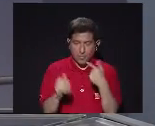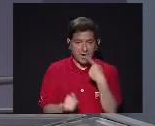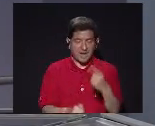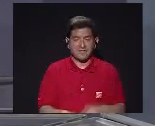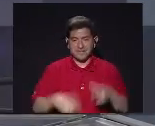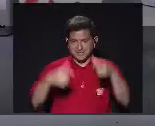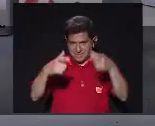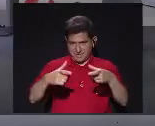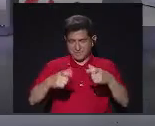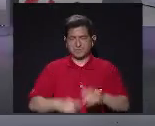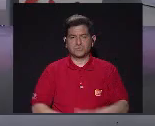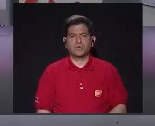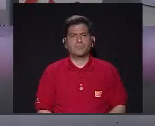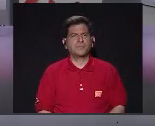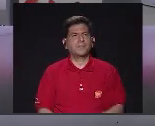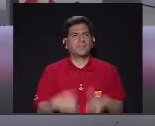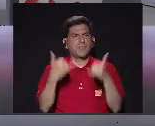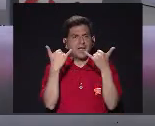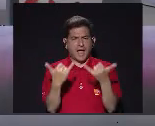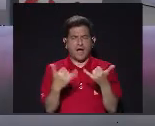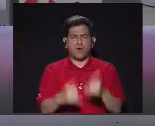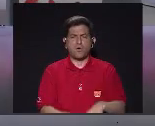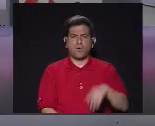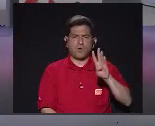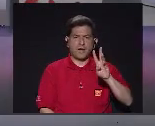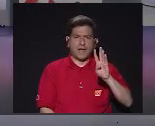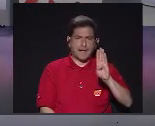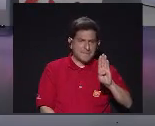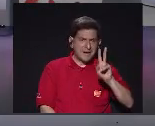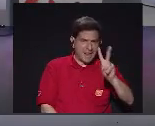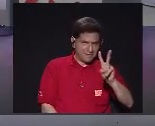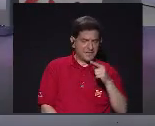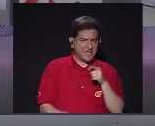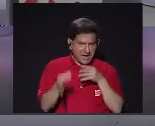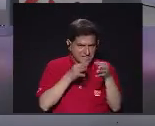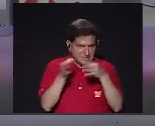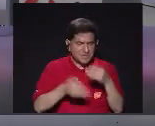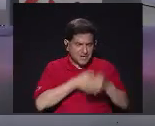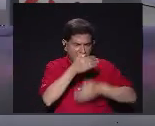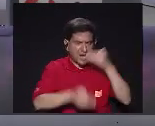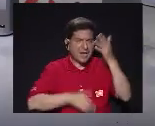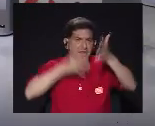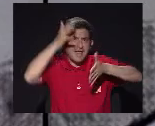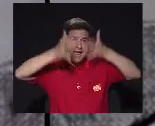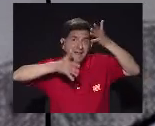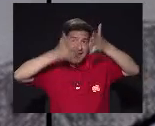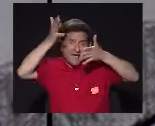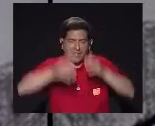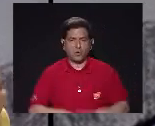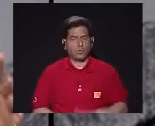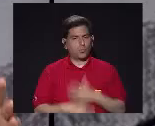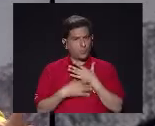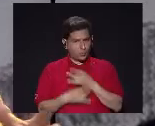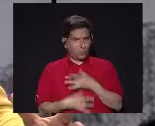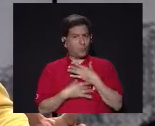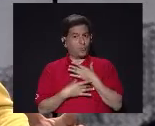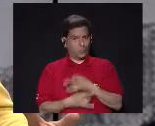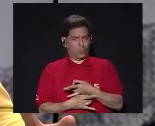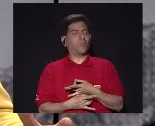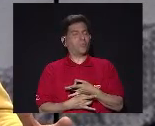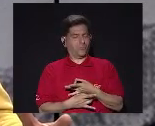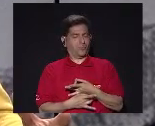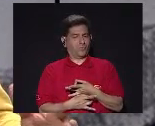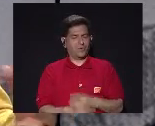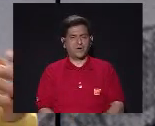Pues bueno Yo creo que Lo que ahora Bernal contaba De este proceso creador Que es muy interesante